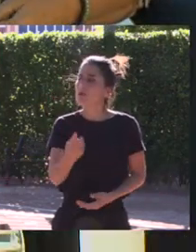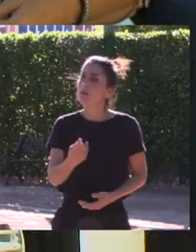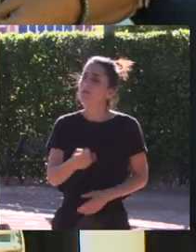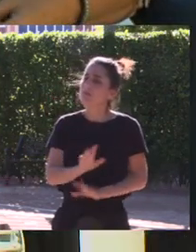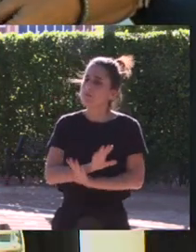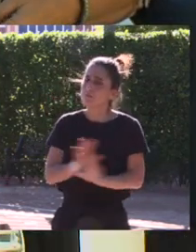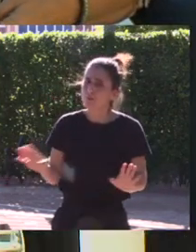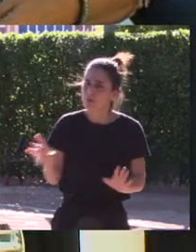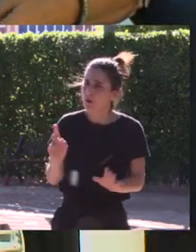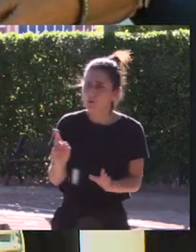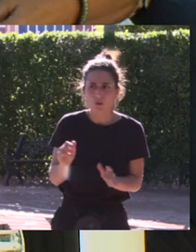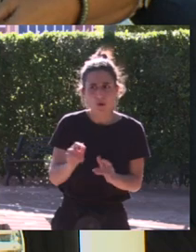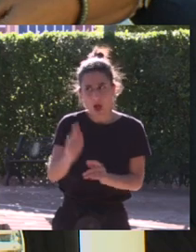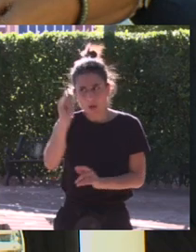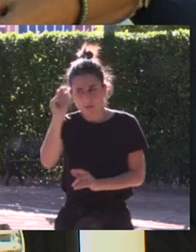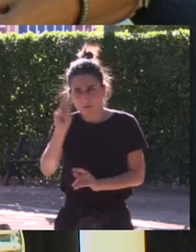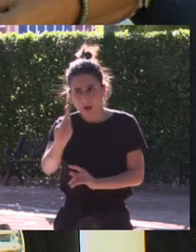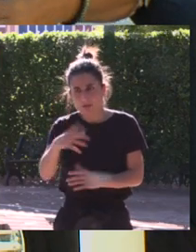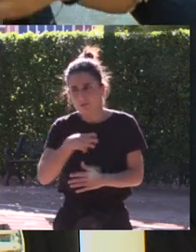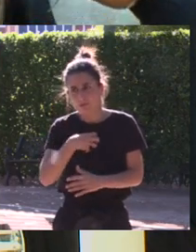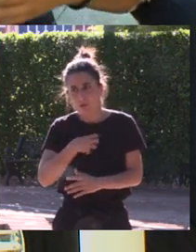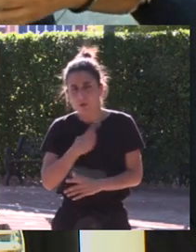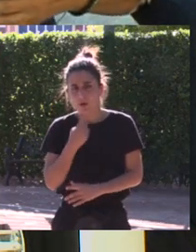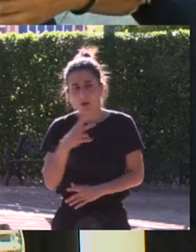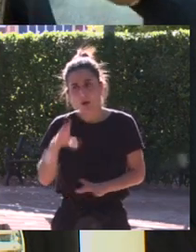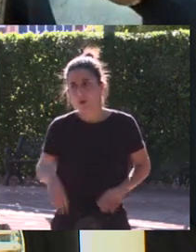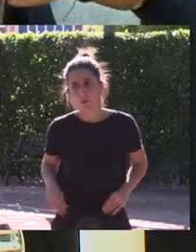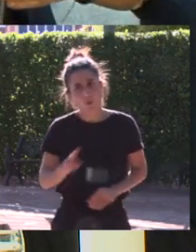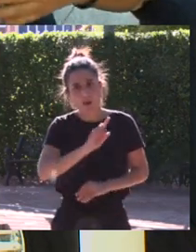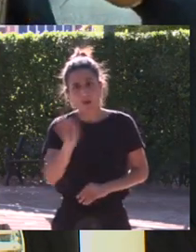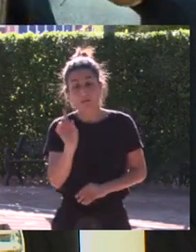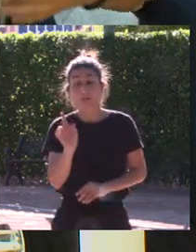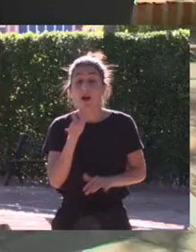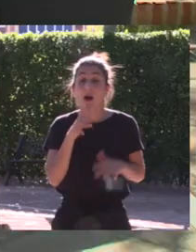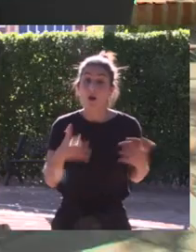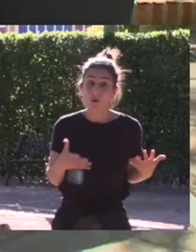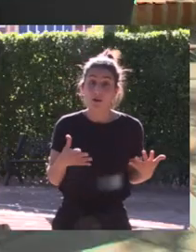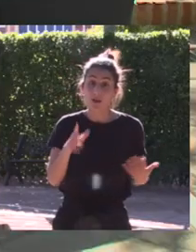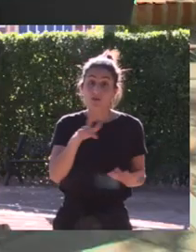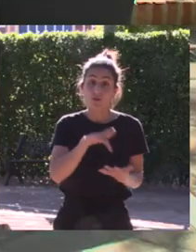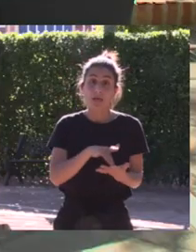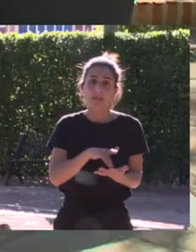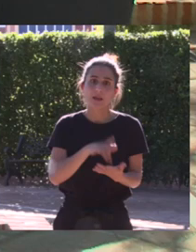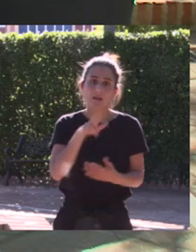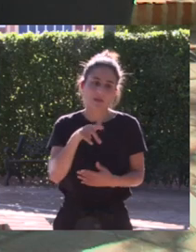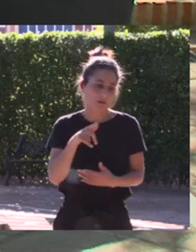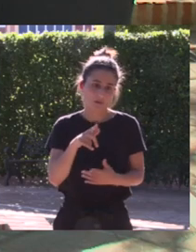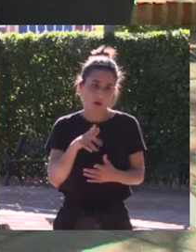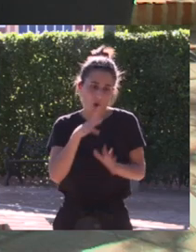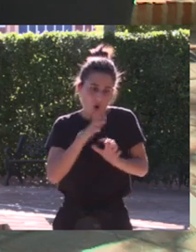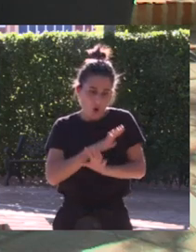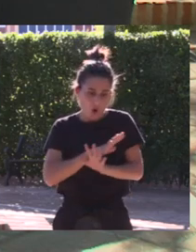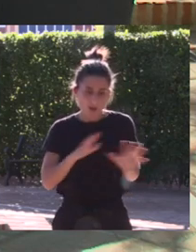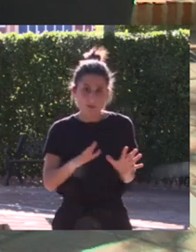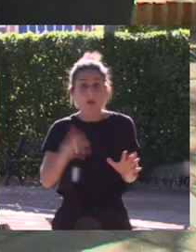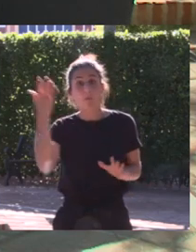esto es una línea roja por la que no vamos a pasar hoy en día pasa algo de eso y sería un escándalo en aquella época